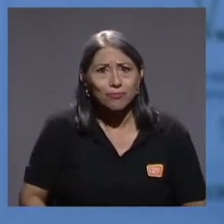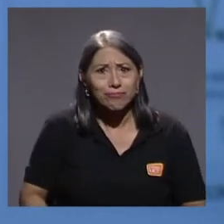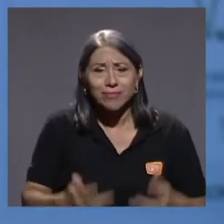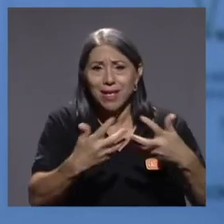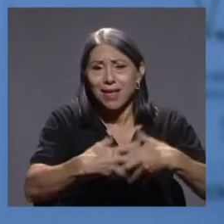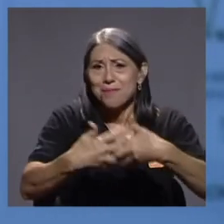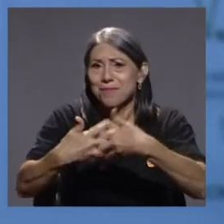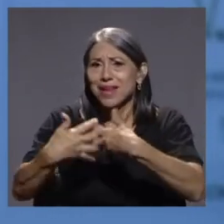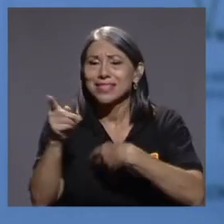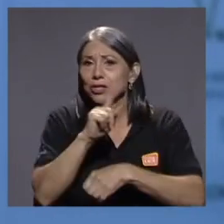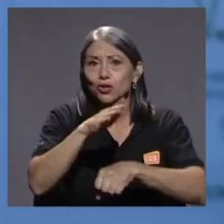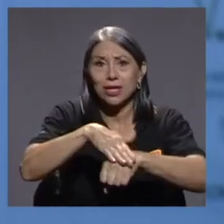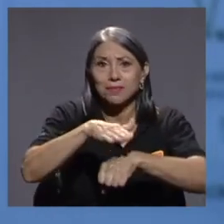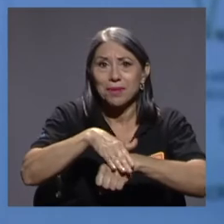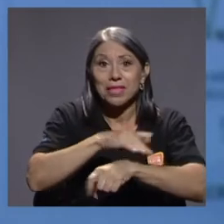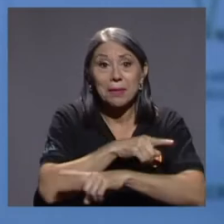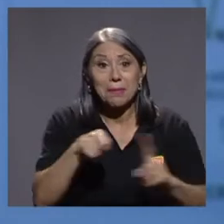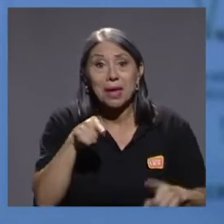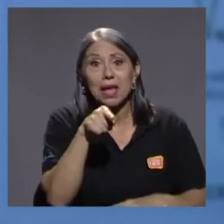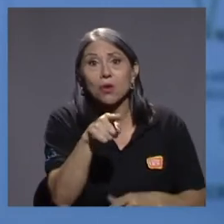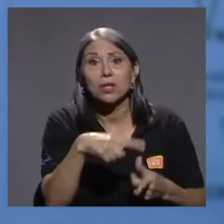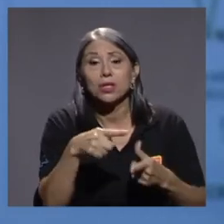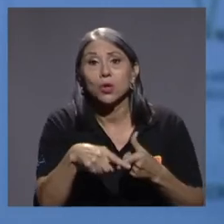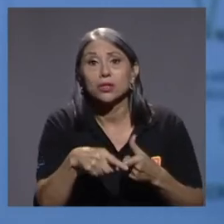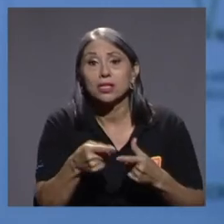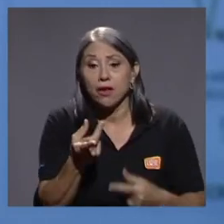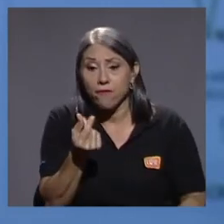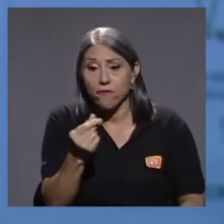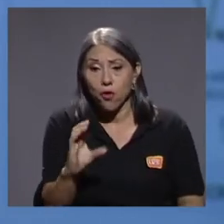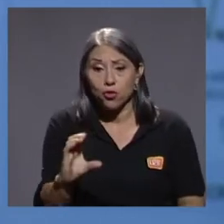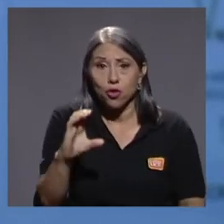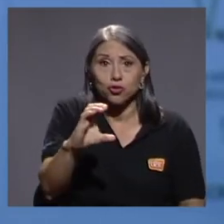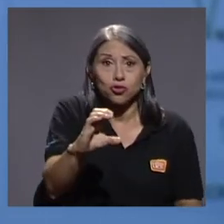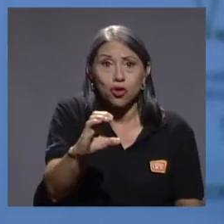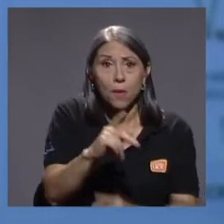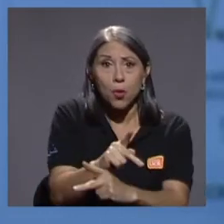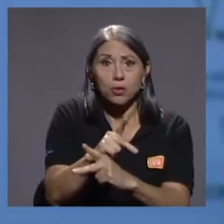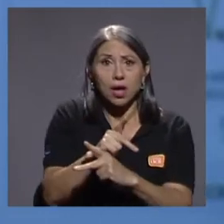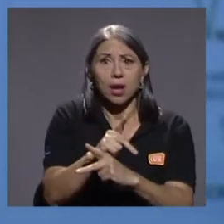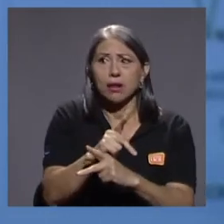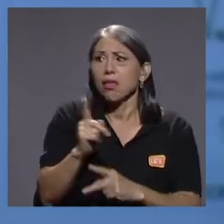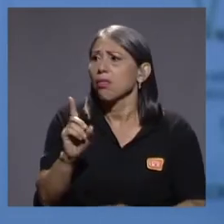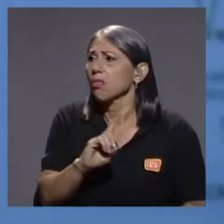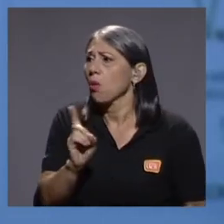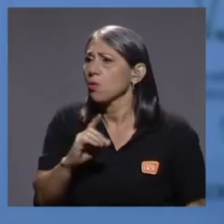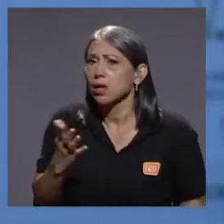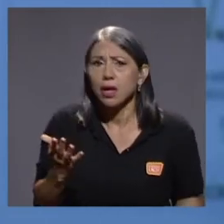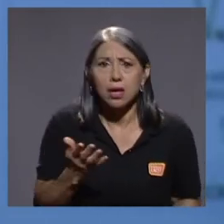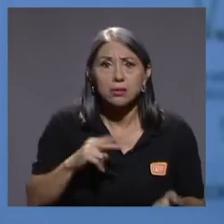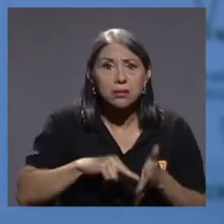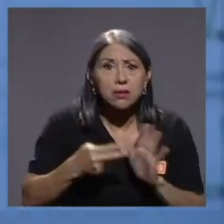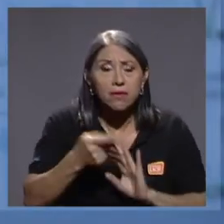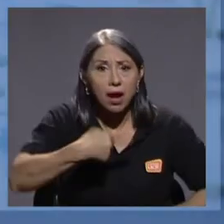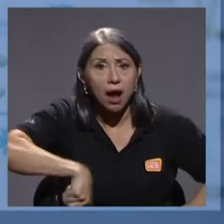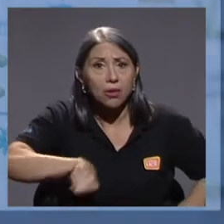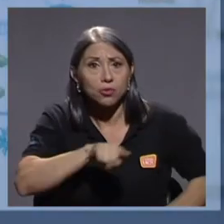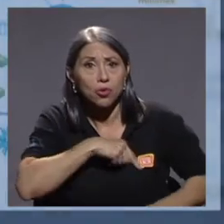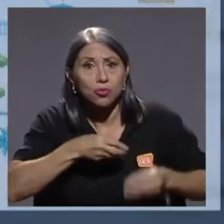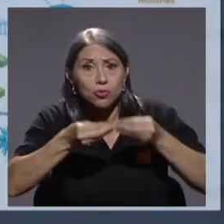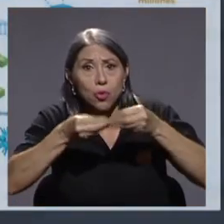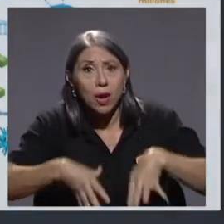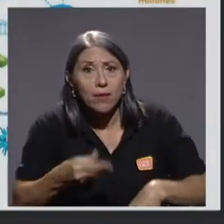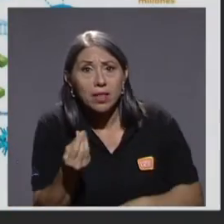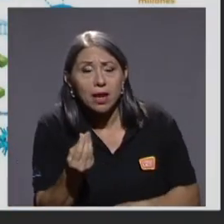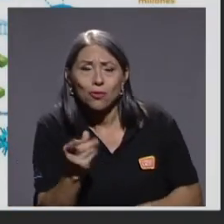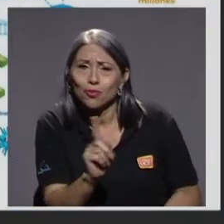Pero esos fondos tienen que salir de alguna parte. No es que nos sobraba el dinero en las arcas del Estado.